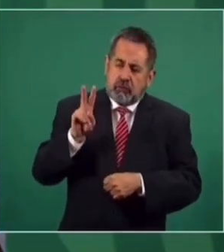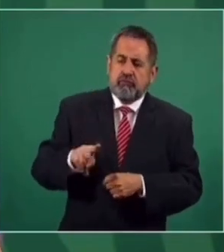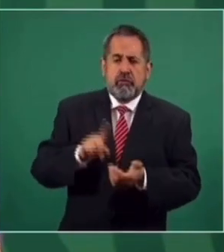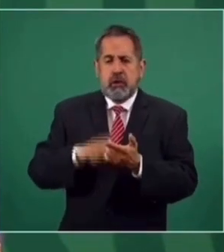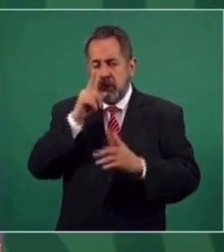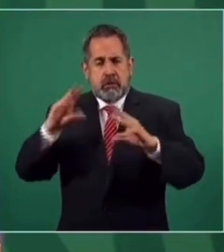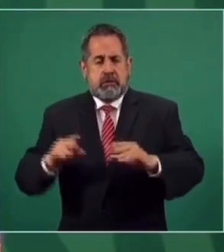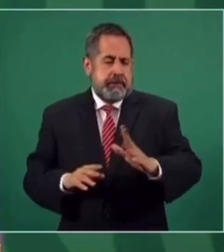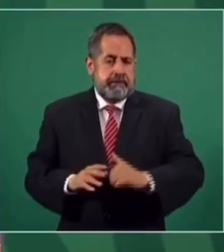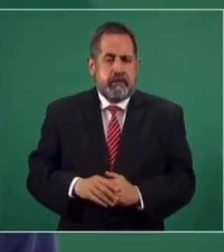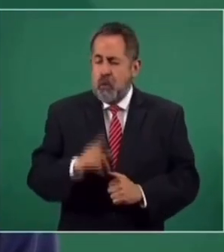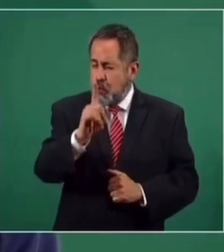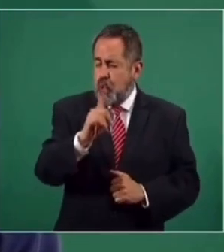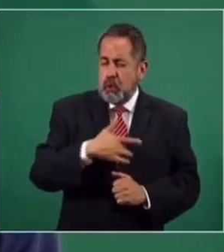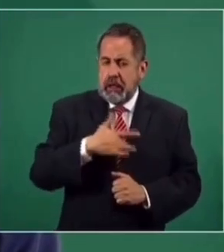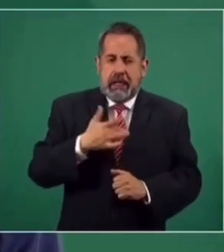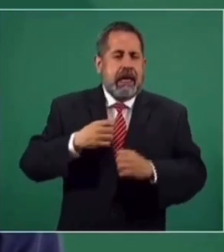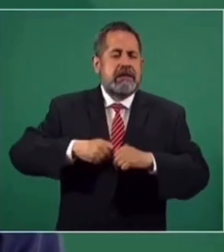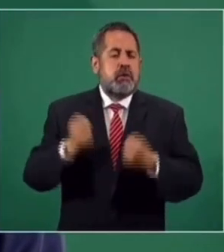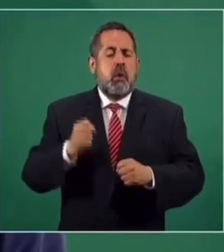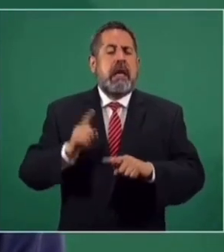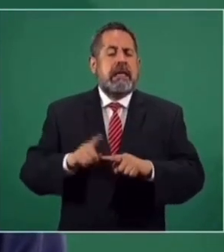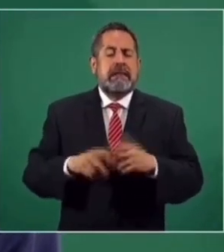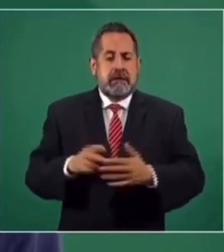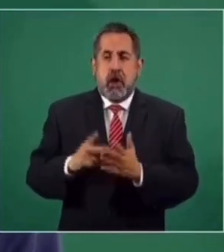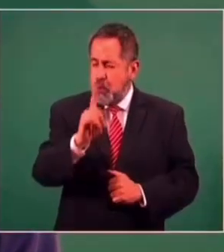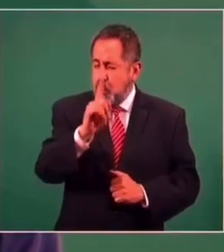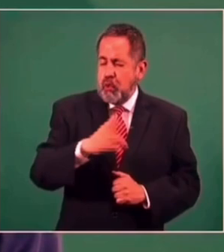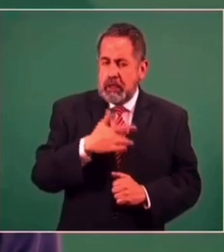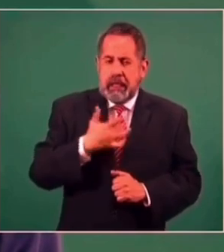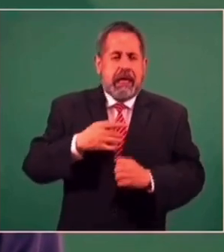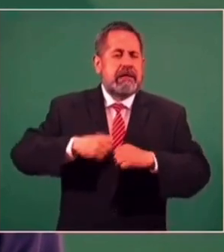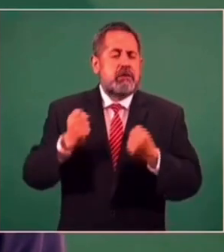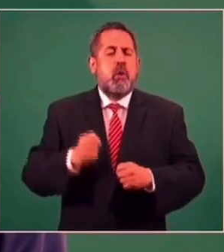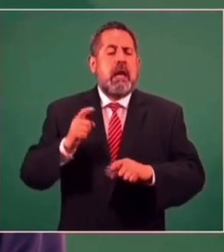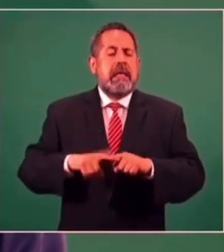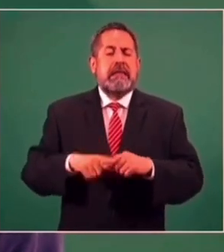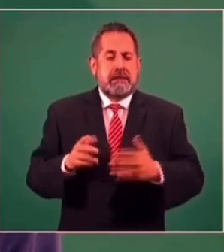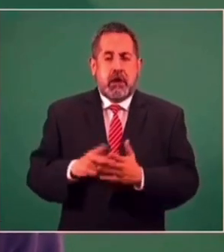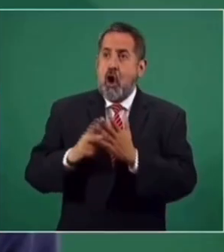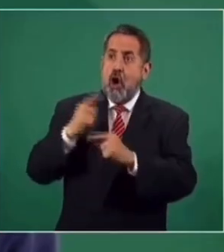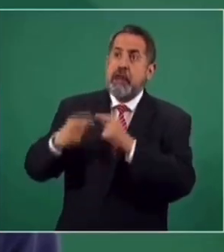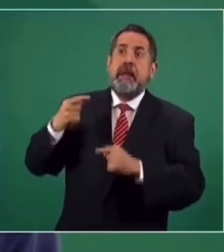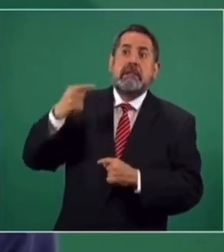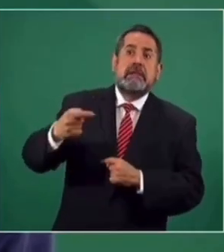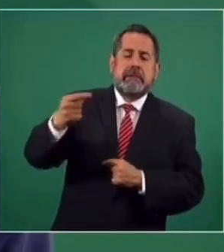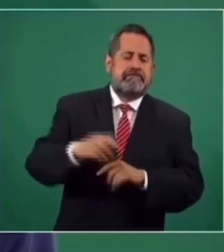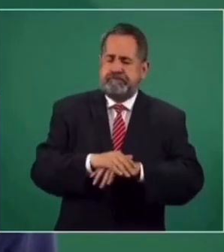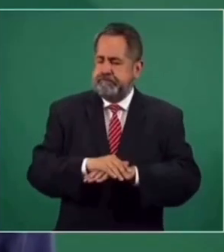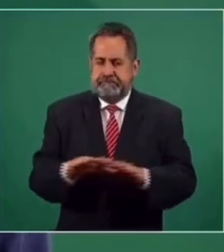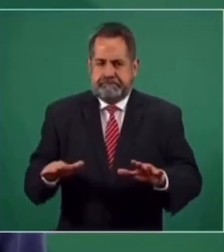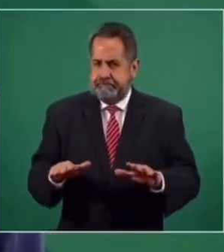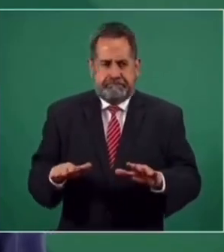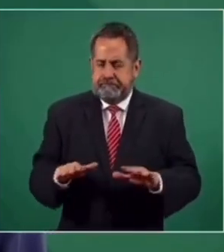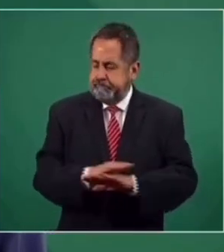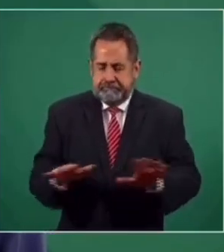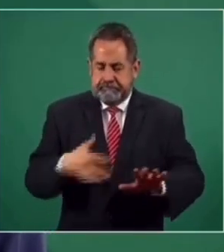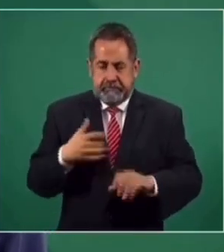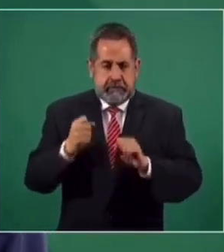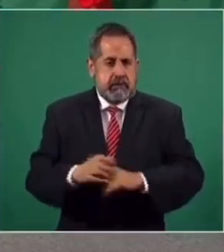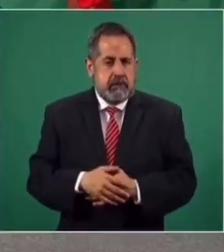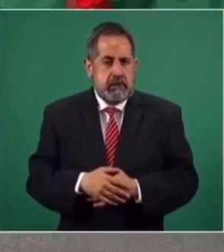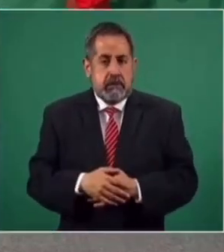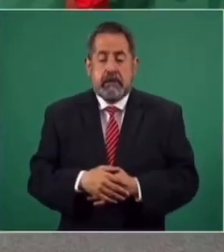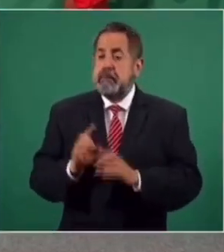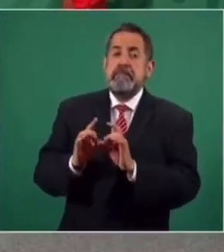seguro es de que no va a repetirse, no va a repetirse, porque independientemente de lo